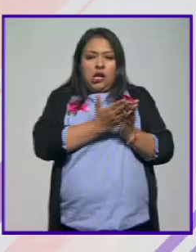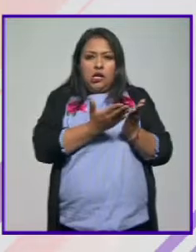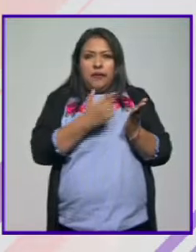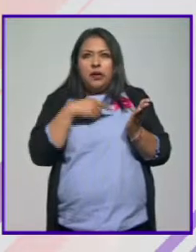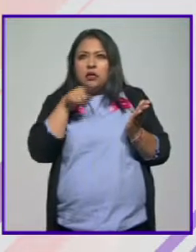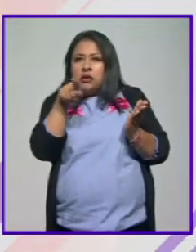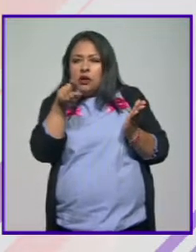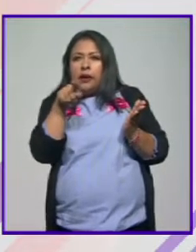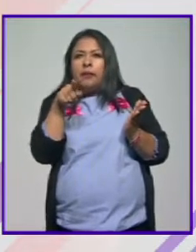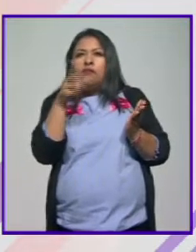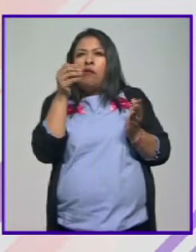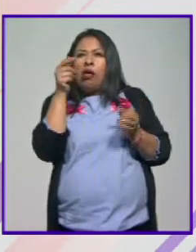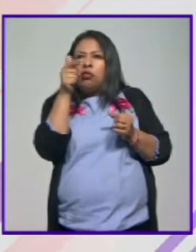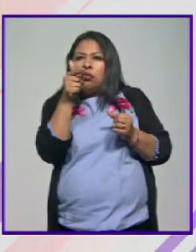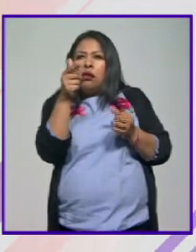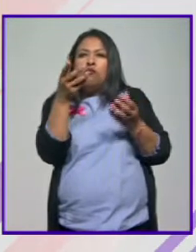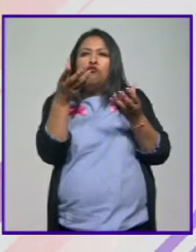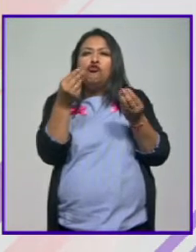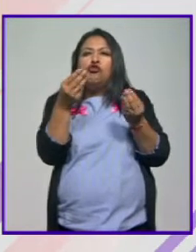van a encontrar muchas cosas este